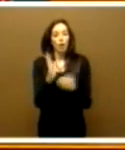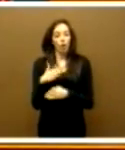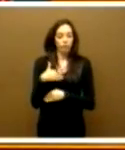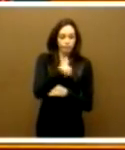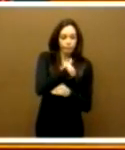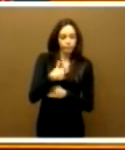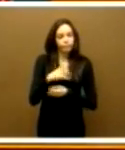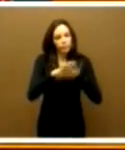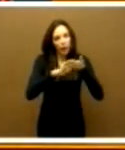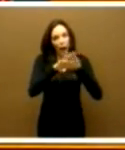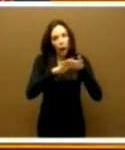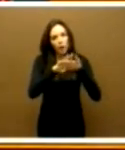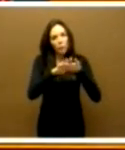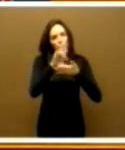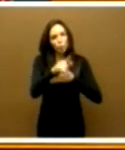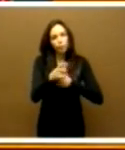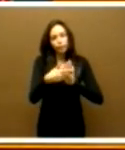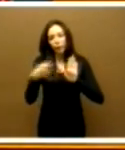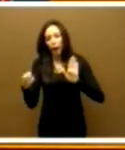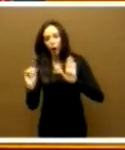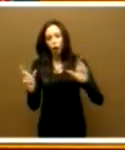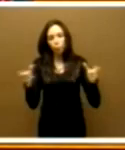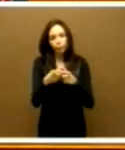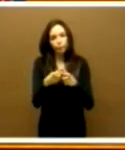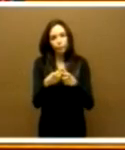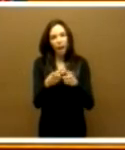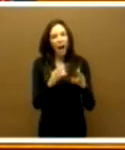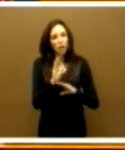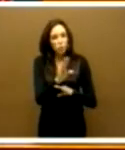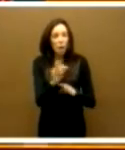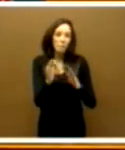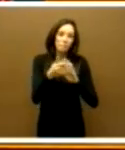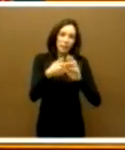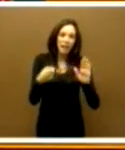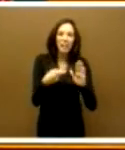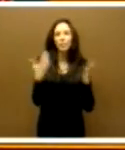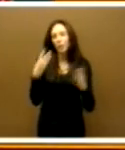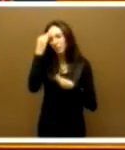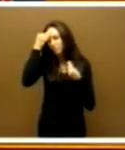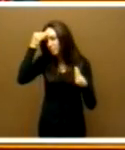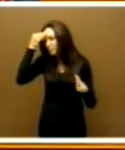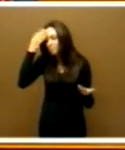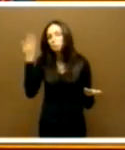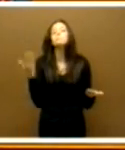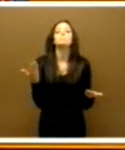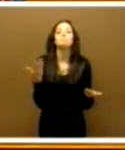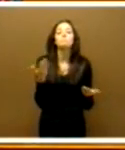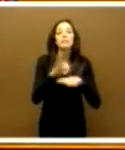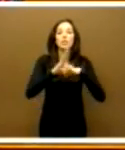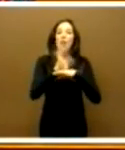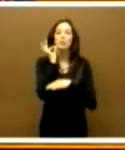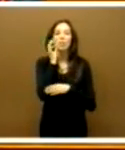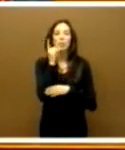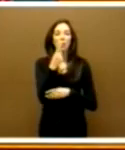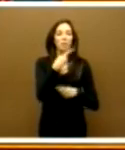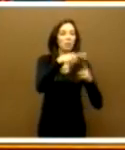vida laboral y familiar ustedes o las reducen o las quitan. Entonces, creo que, sinceramente, señora consejera, pues unas veces dicen unas